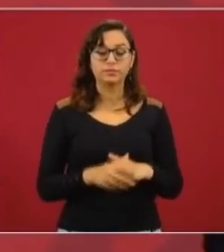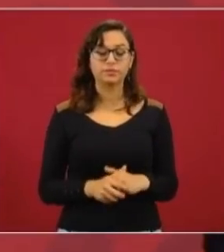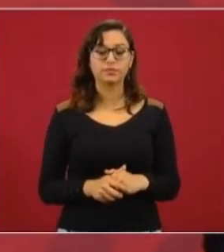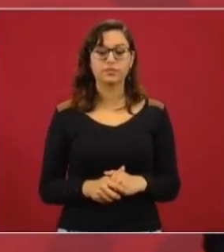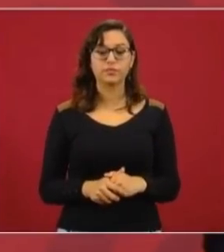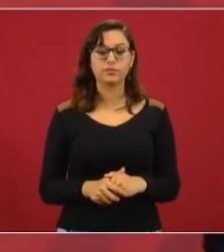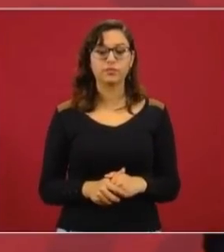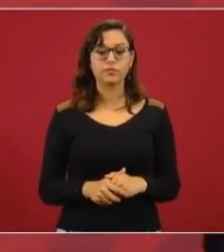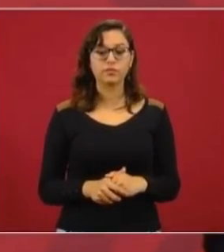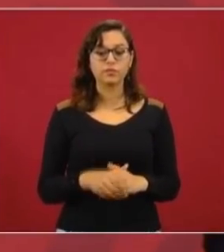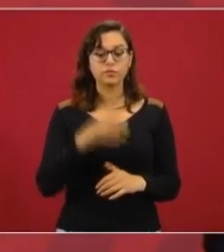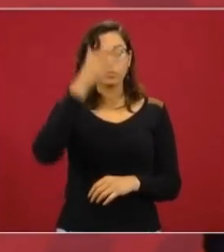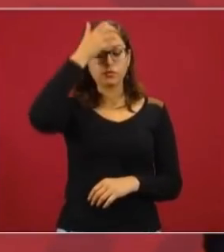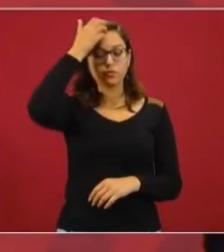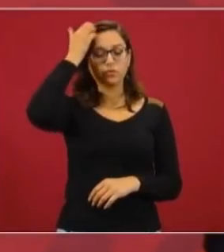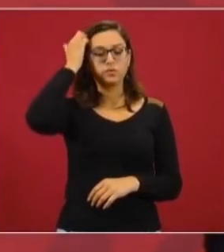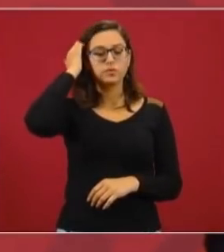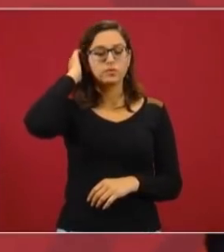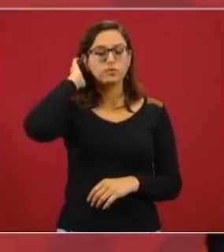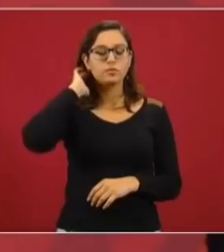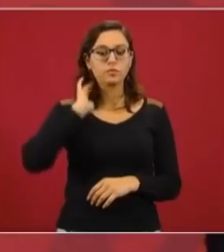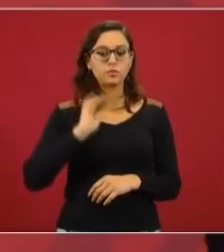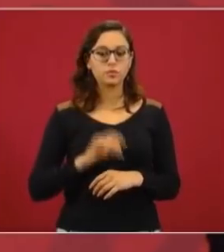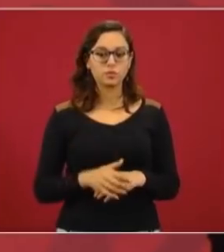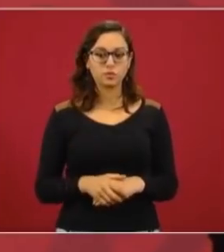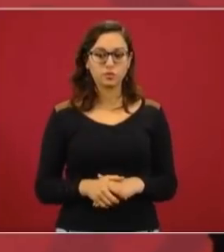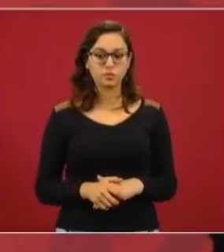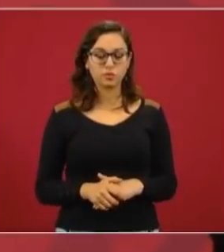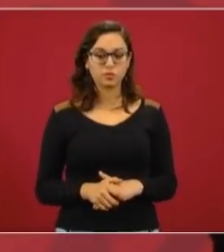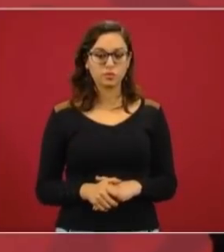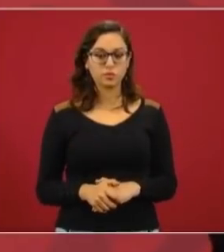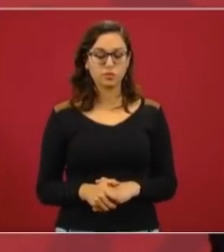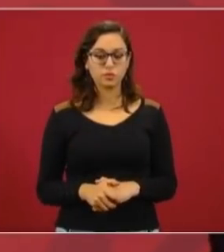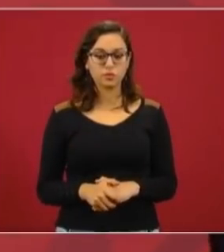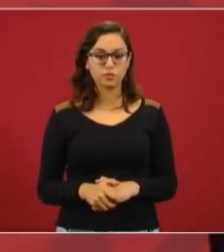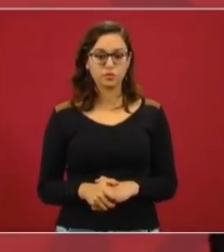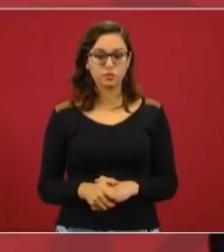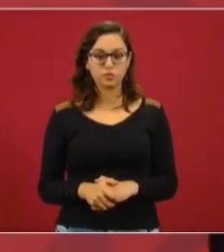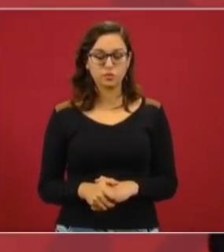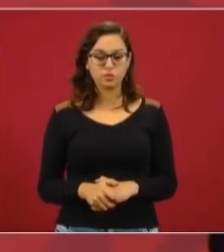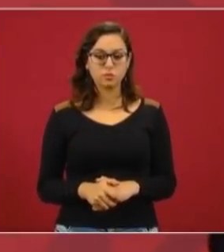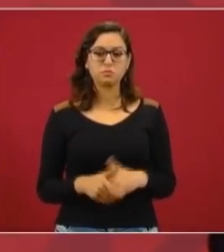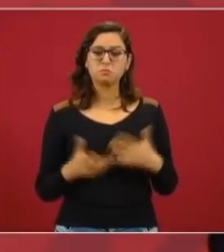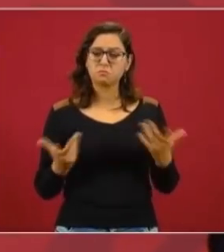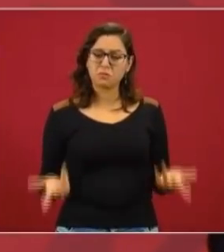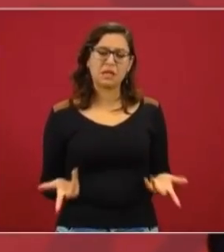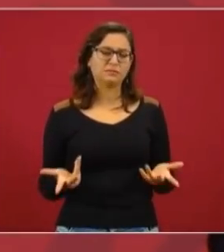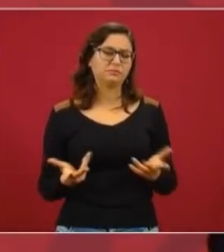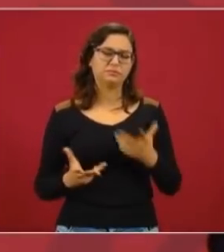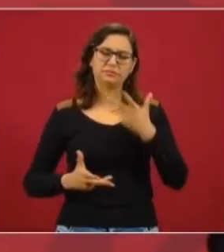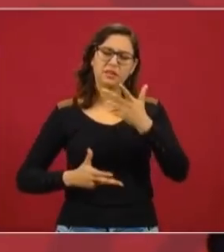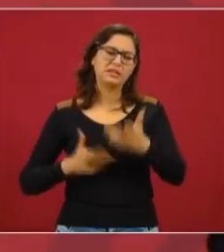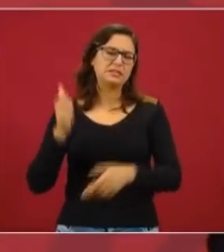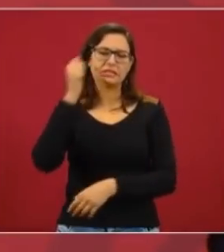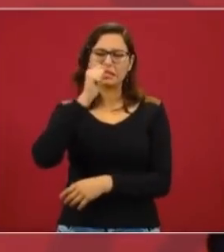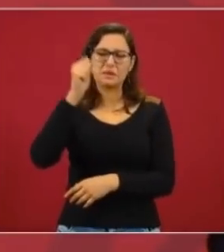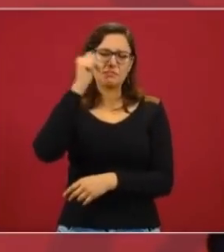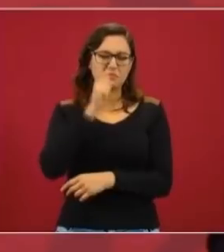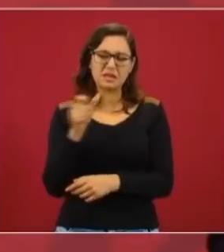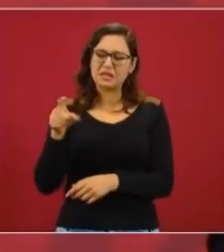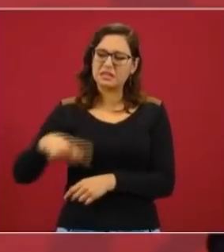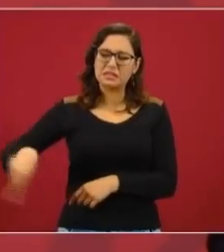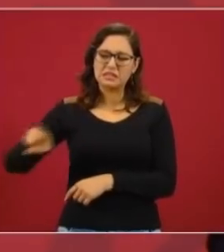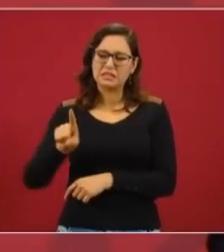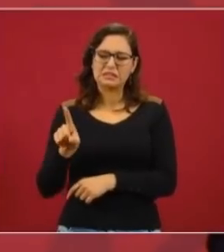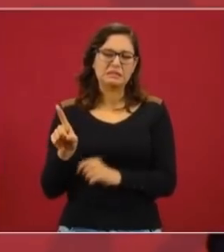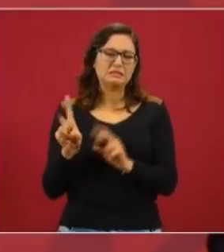Desde luego ya se convirtió, o desde siempre fue un asunto político-electoral, pero ahora ya se